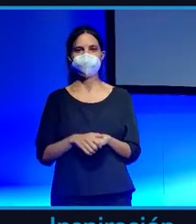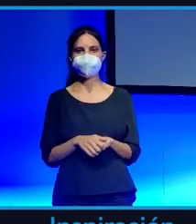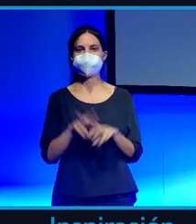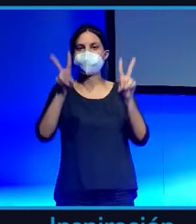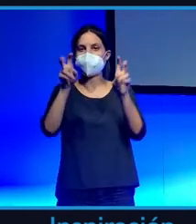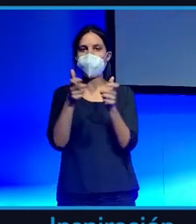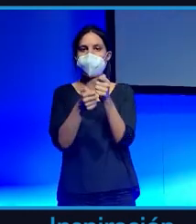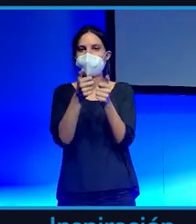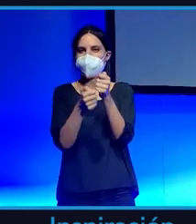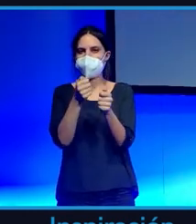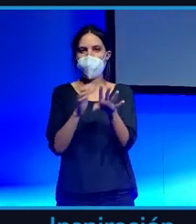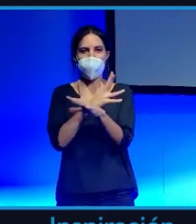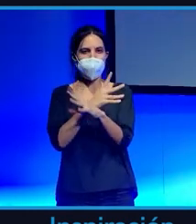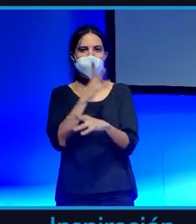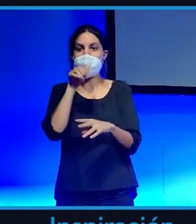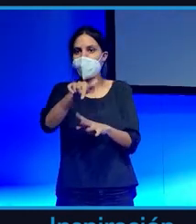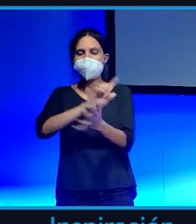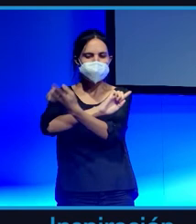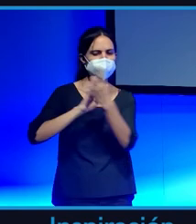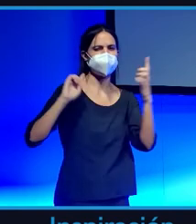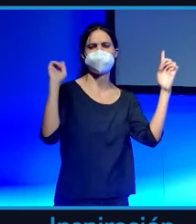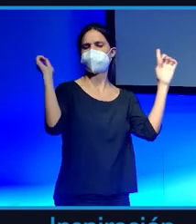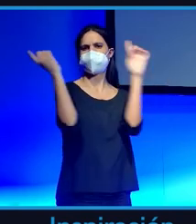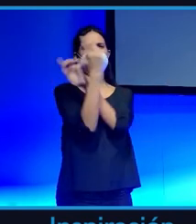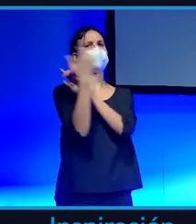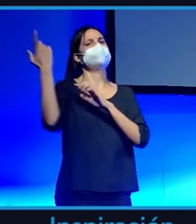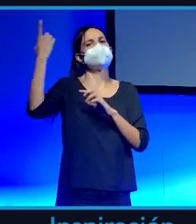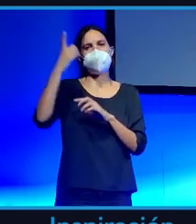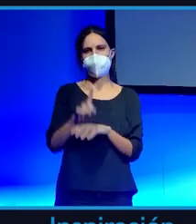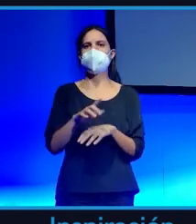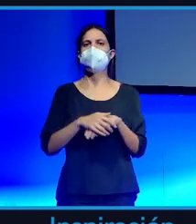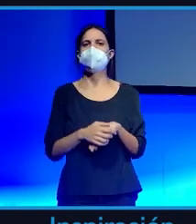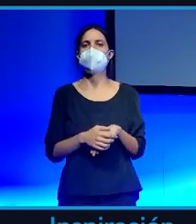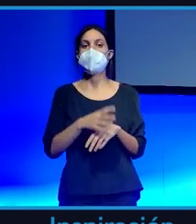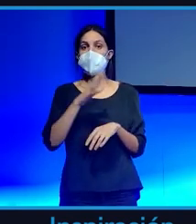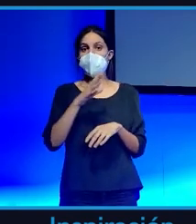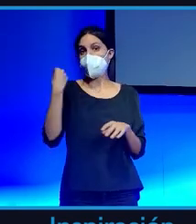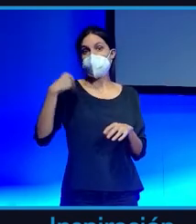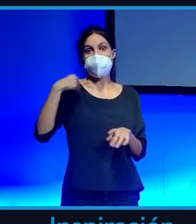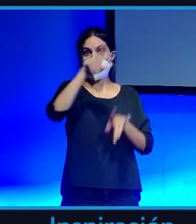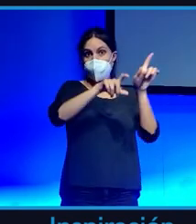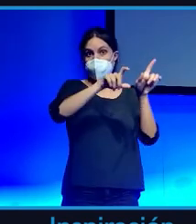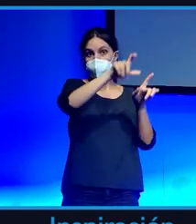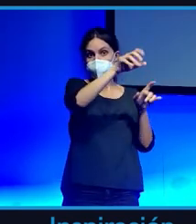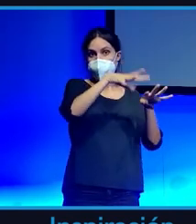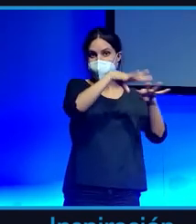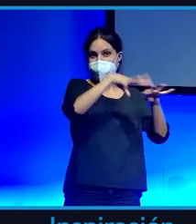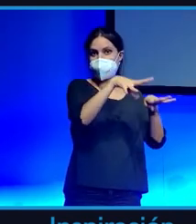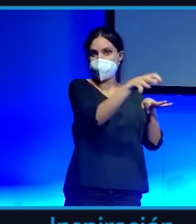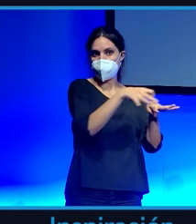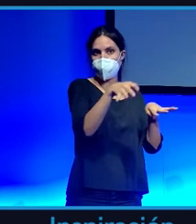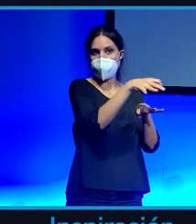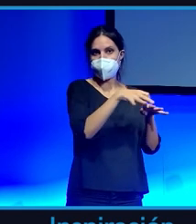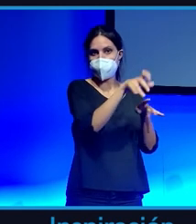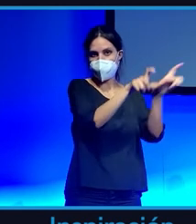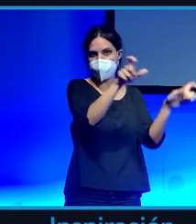está siendo revolucionado totalmente por estos, por distintos juegos de cripto que son los que llamamos Play